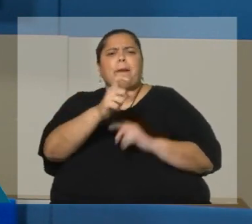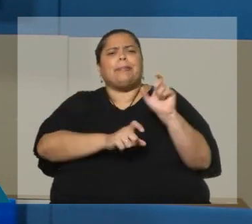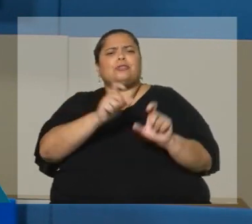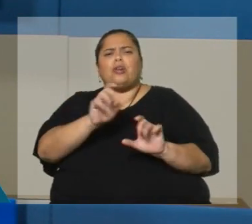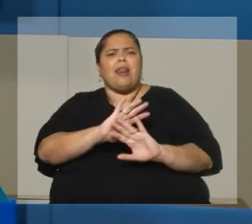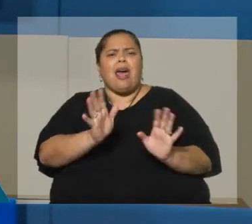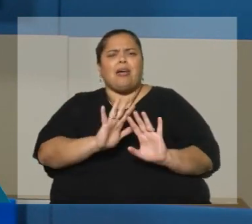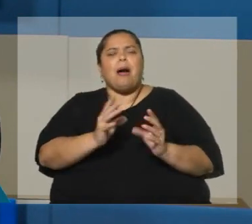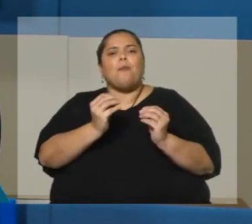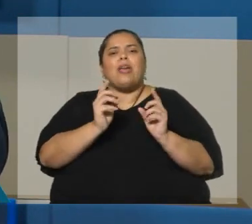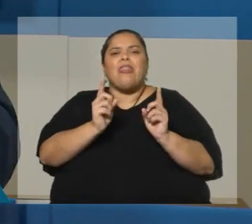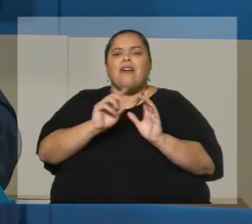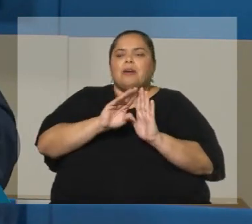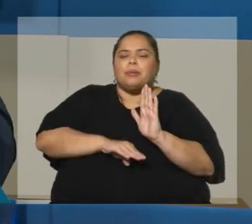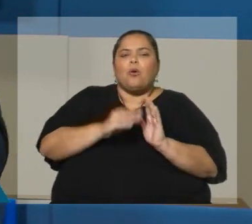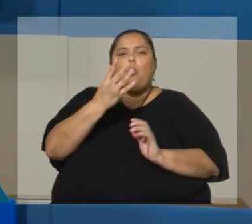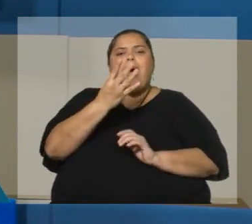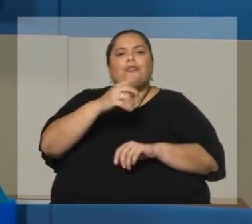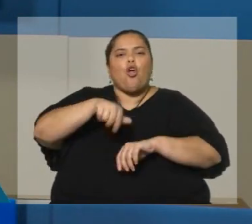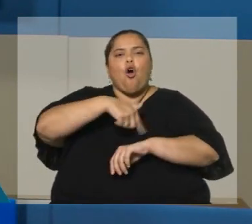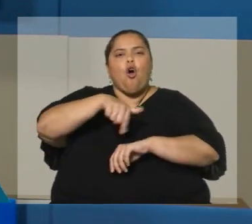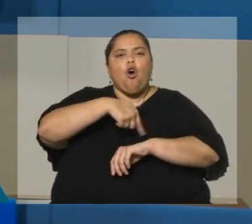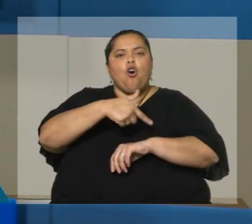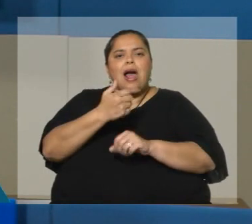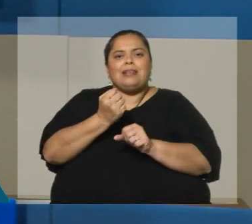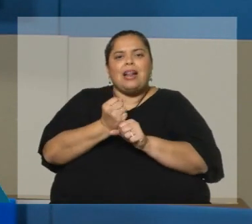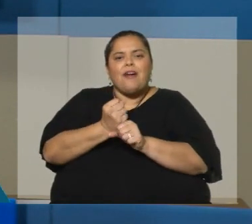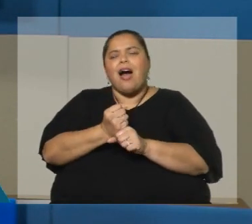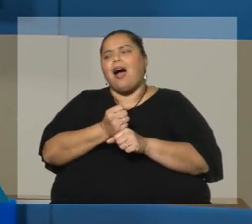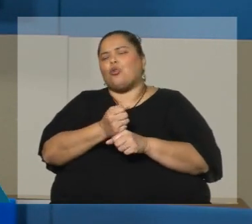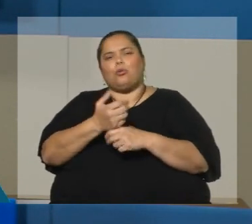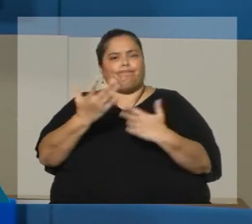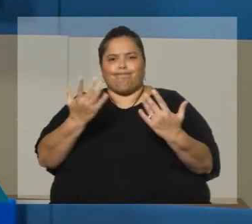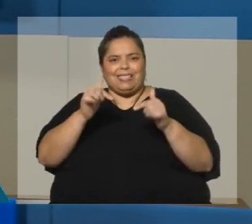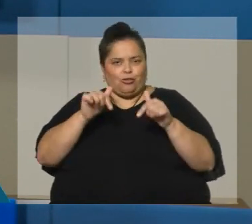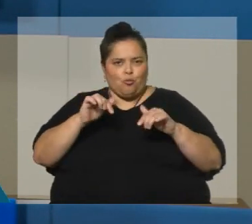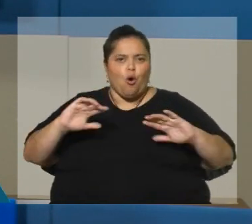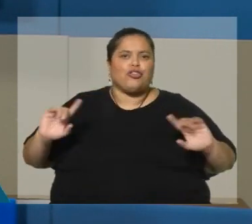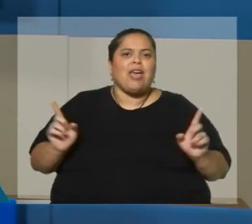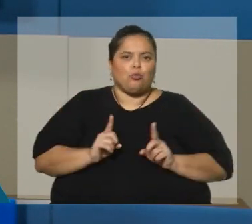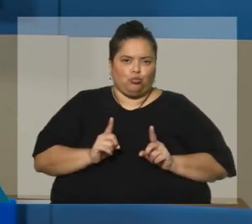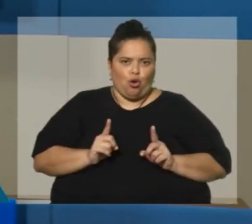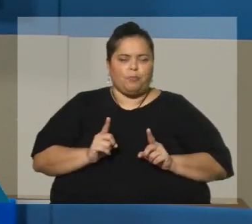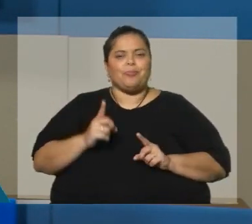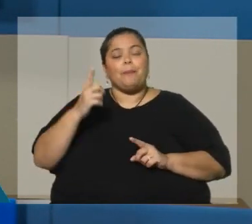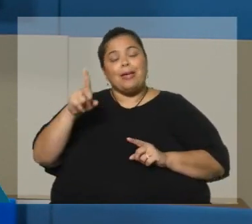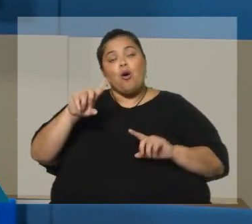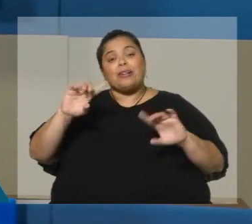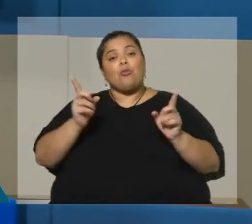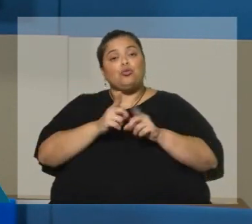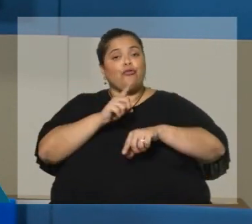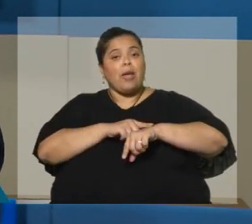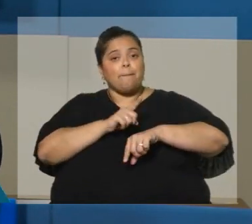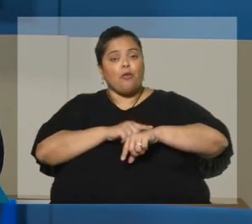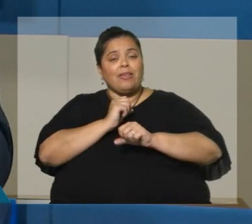hay que bajar cuatro horas la carga horaria, etcétera, etcétera. Acá lo que se va es a una reducción del tiempo de trabajo pero que se